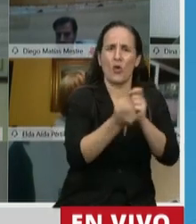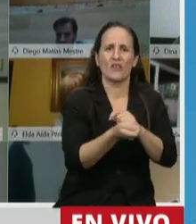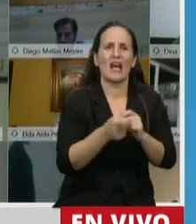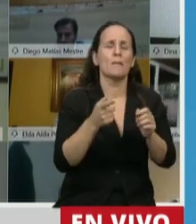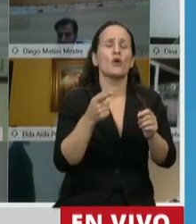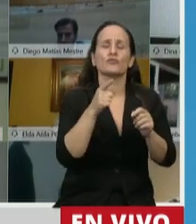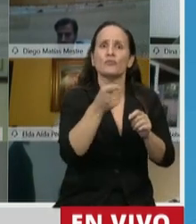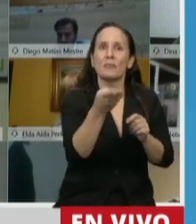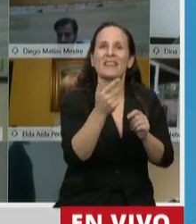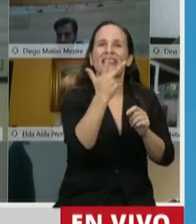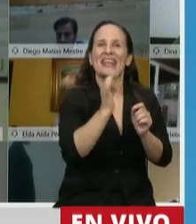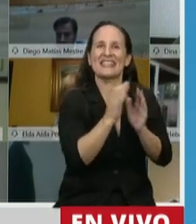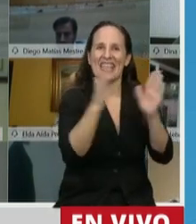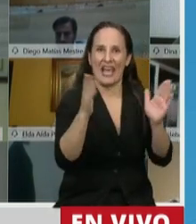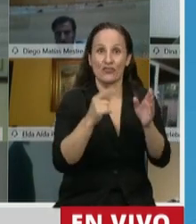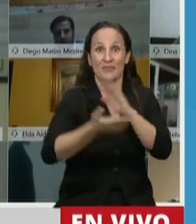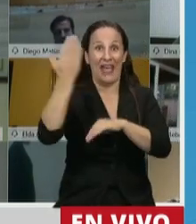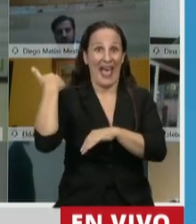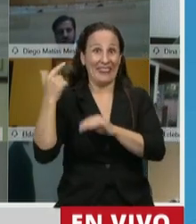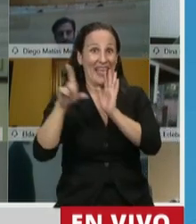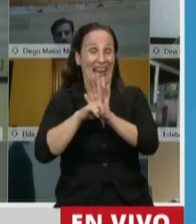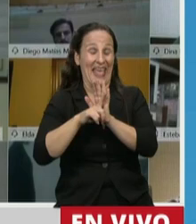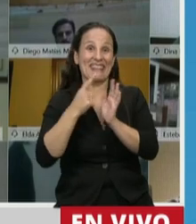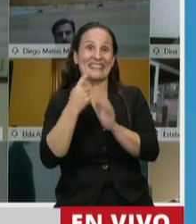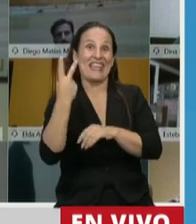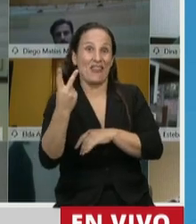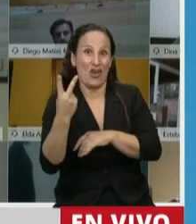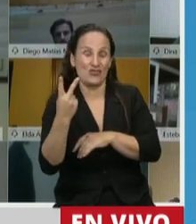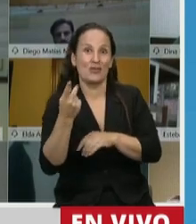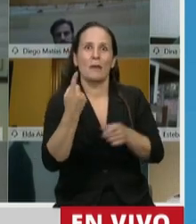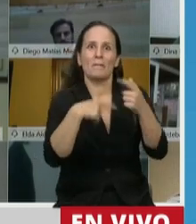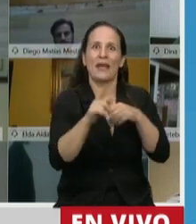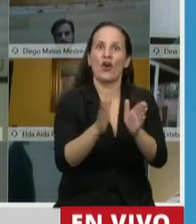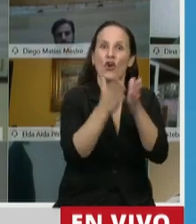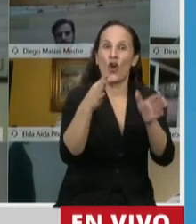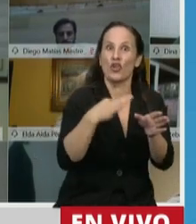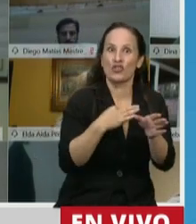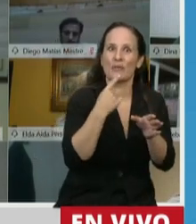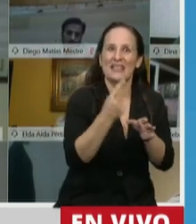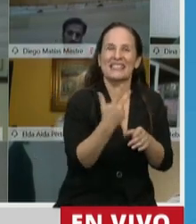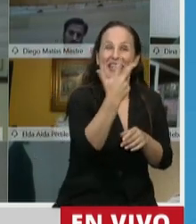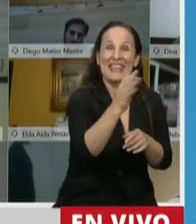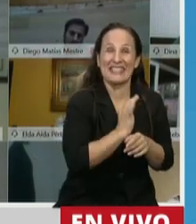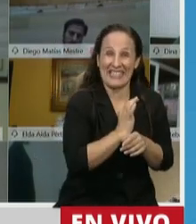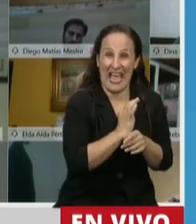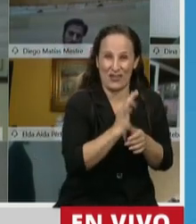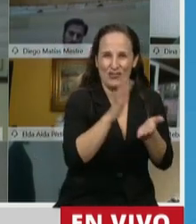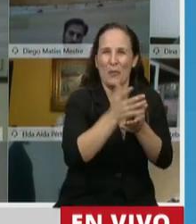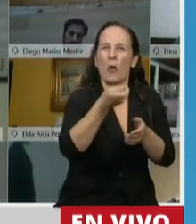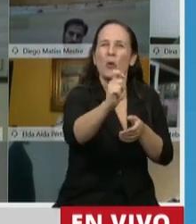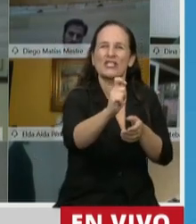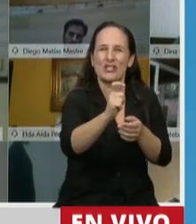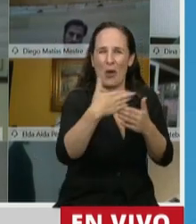que si bien la vieja ley de farmacia decía dos, el nuevo Código Civil establece tres años de prescripción para estas causas que pueden